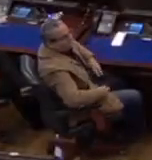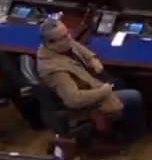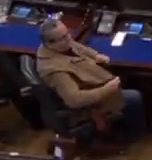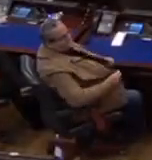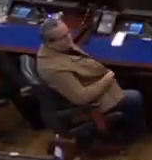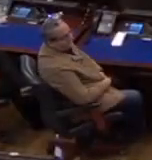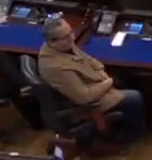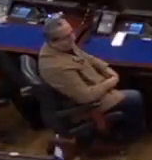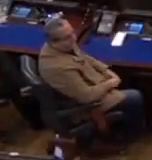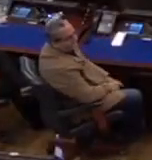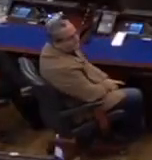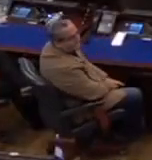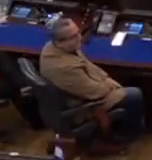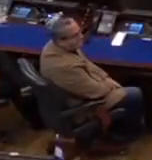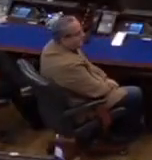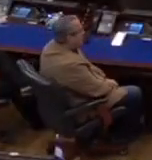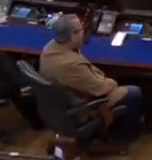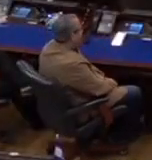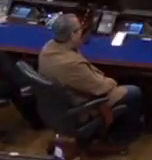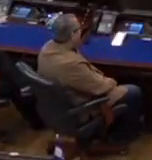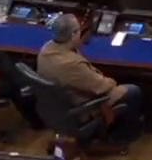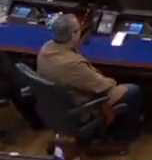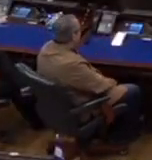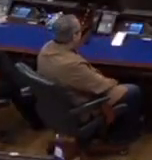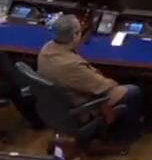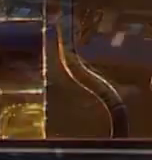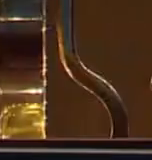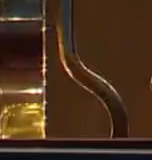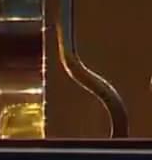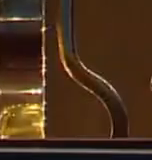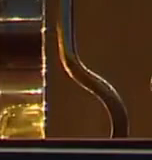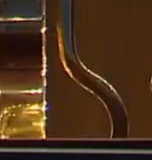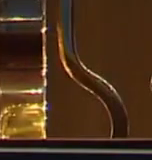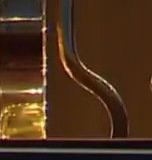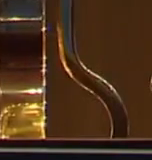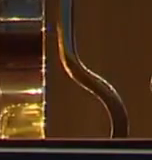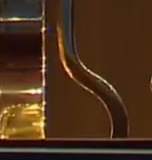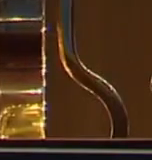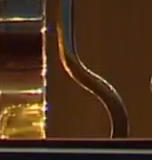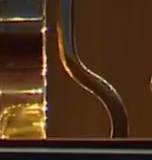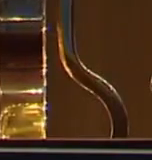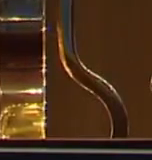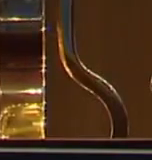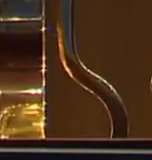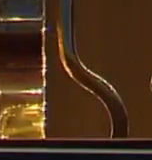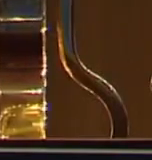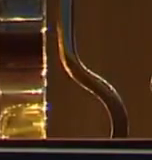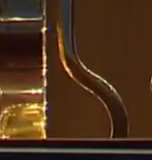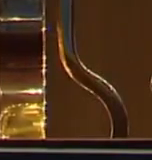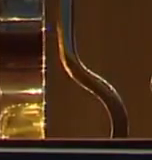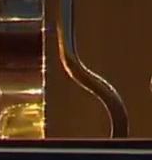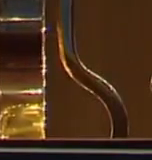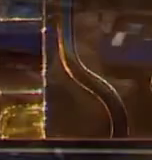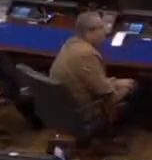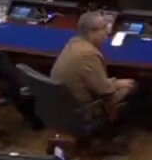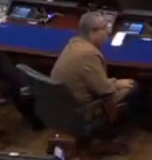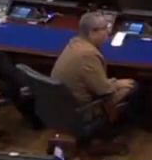gracias diputado tiene la palabra la diputada Claudia Ortiz